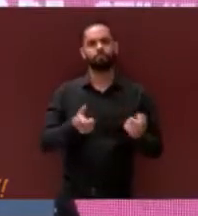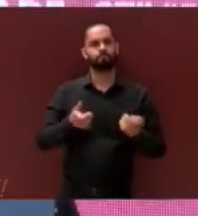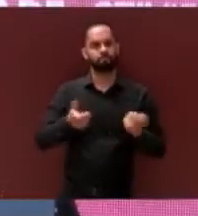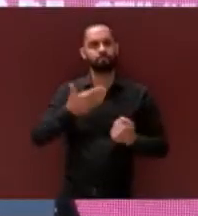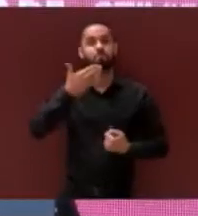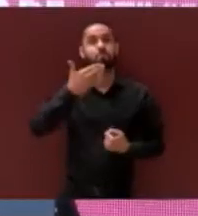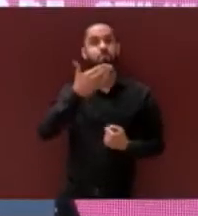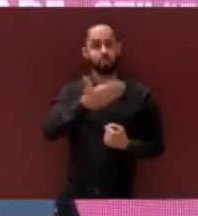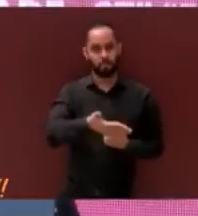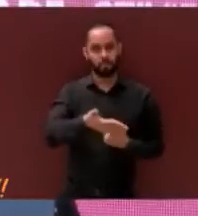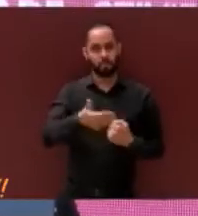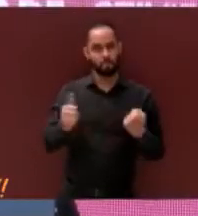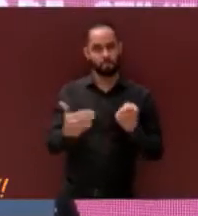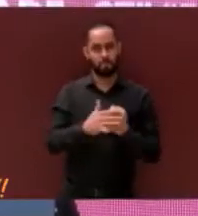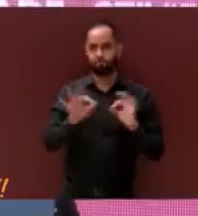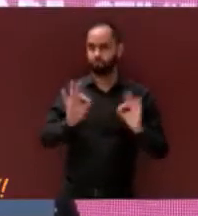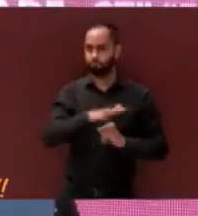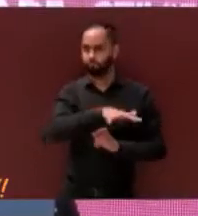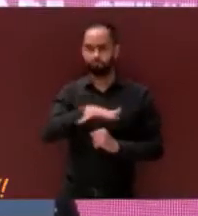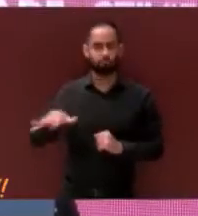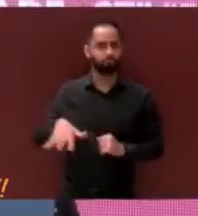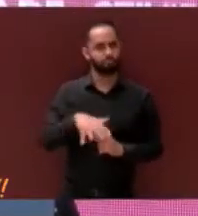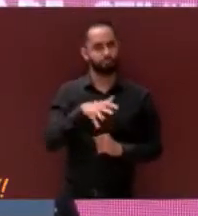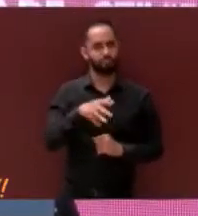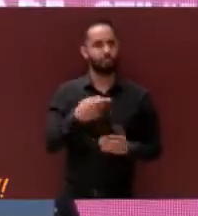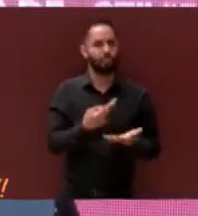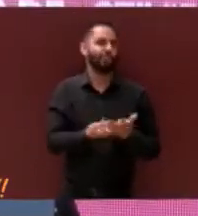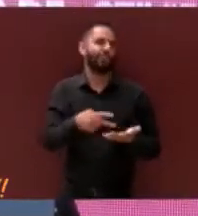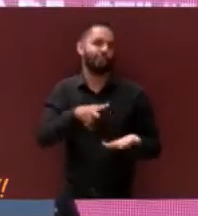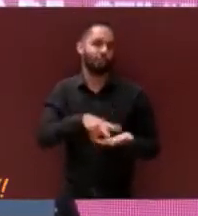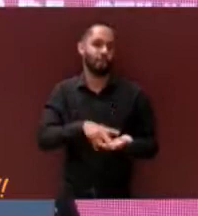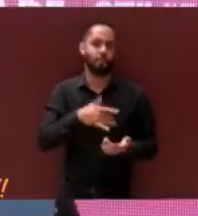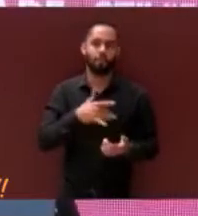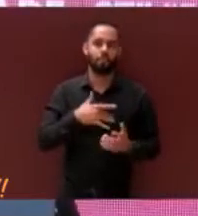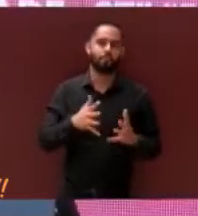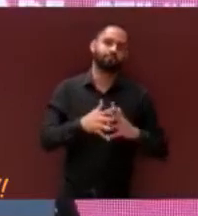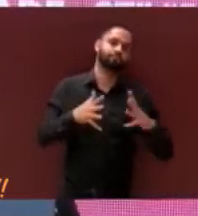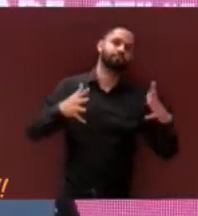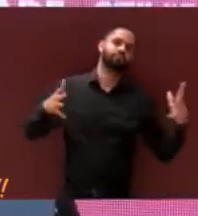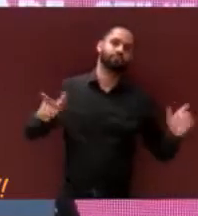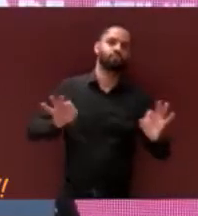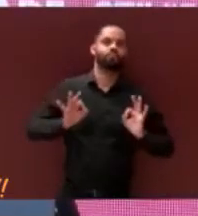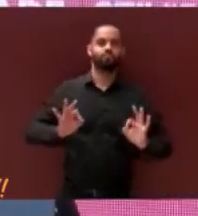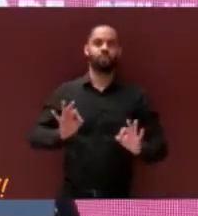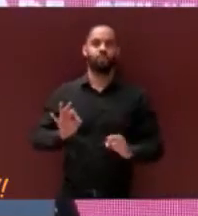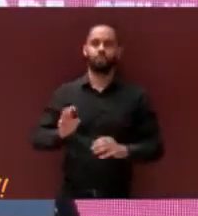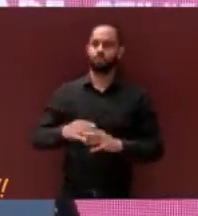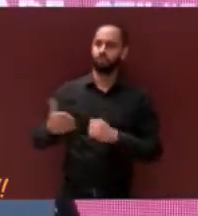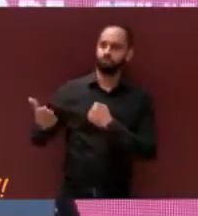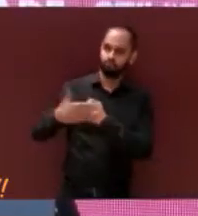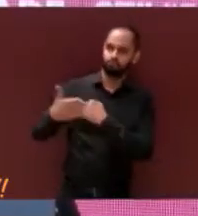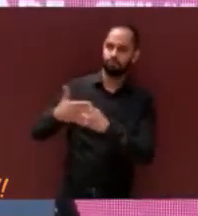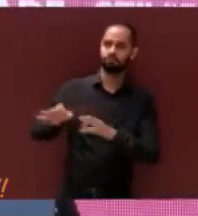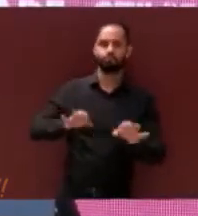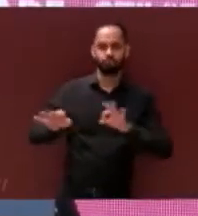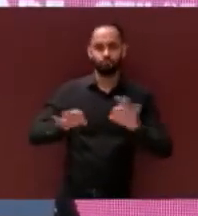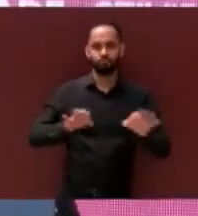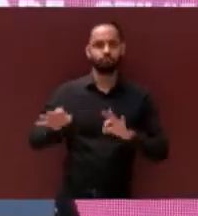y de cómo el redoblar esfuerzos no es sinónimo de ensanchar la nómina con la contratación de más servidores,